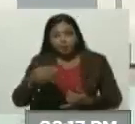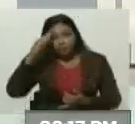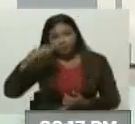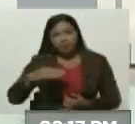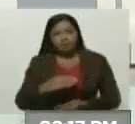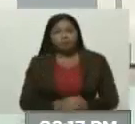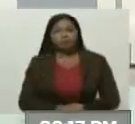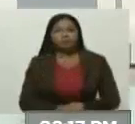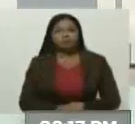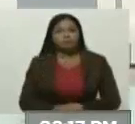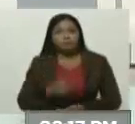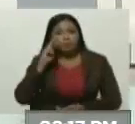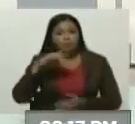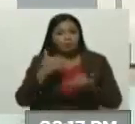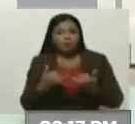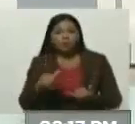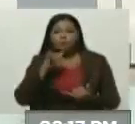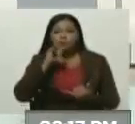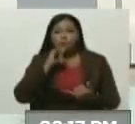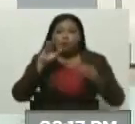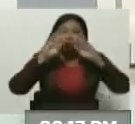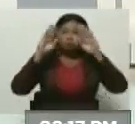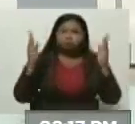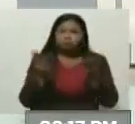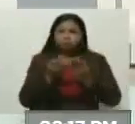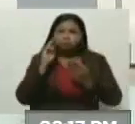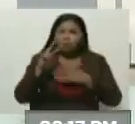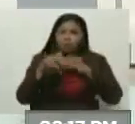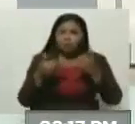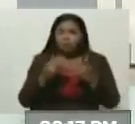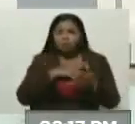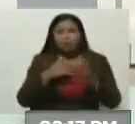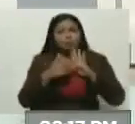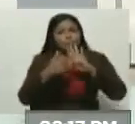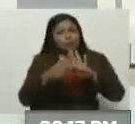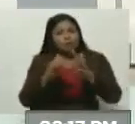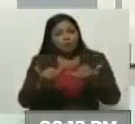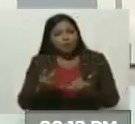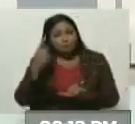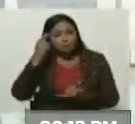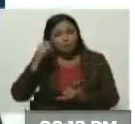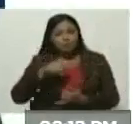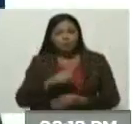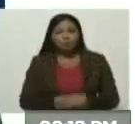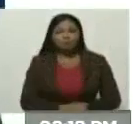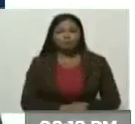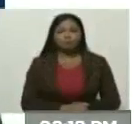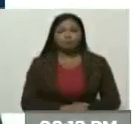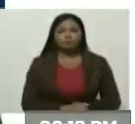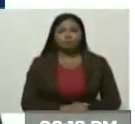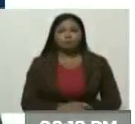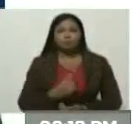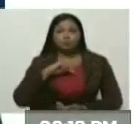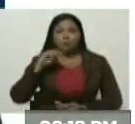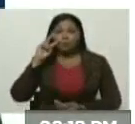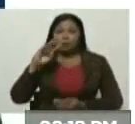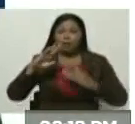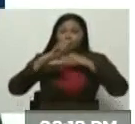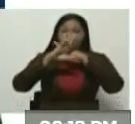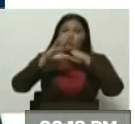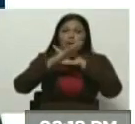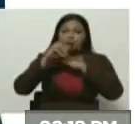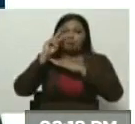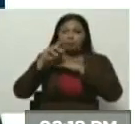También, otra noticia que ha dado la vuelta al mundo y que queremos reflejar y reseñar el día de hoy, tiene que ver con este bloqueo que ha